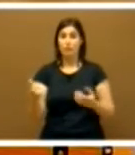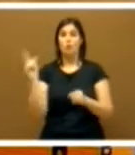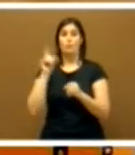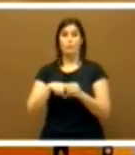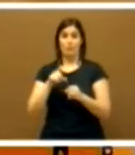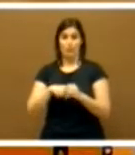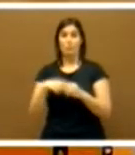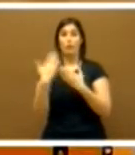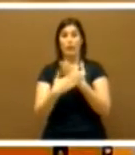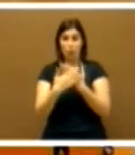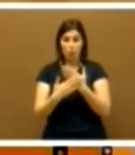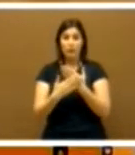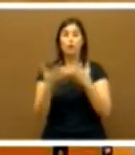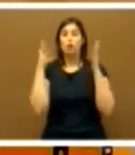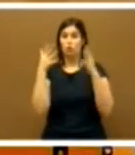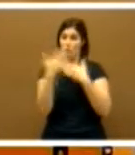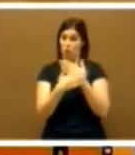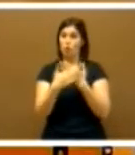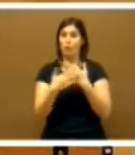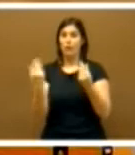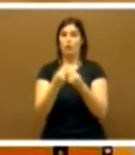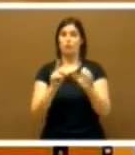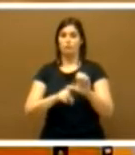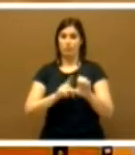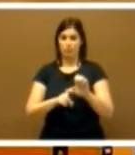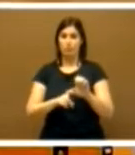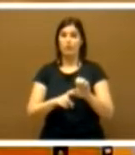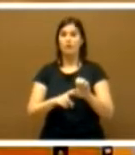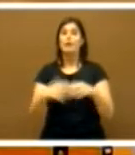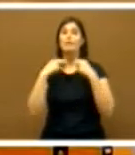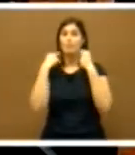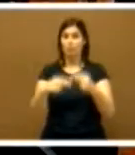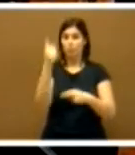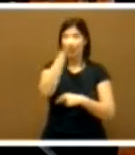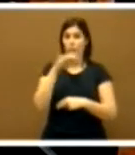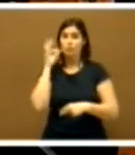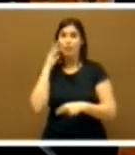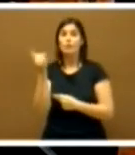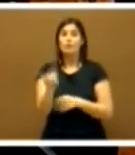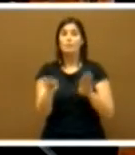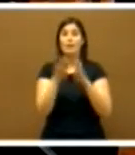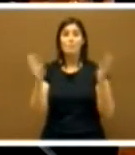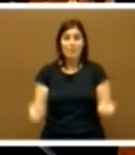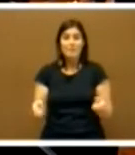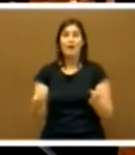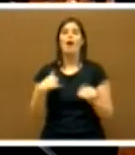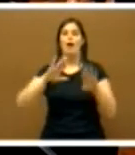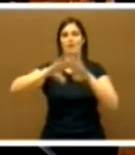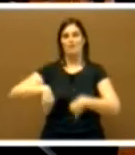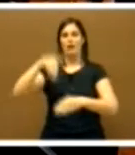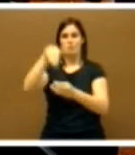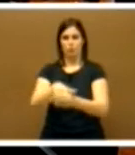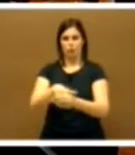Extremadura, del Consejo de Gobierno de la Junta de Extremadura, que sean diputados o diputadas y la mesa votará al final.